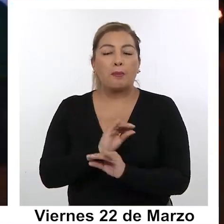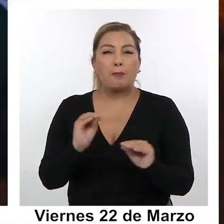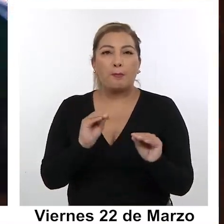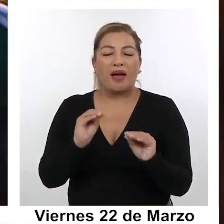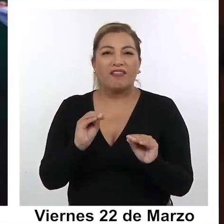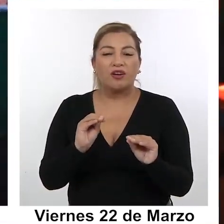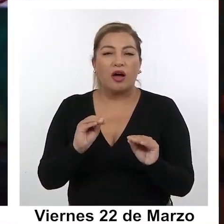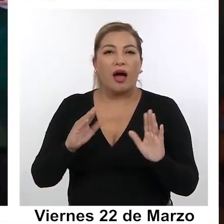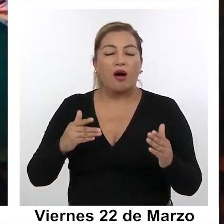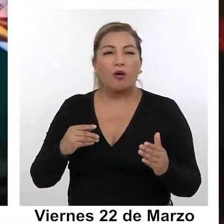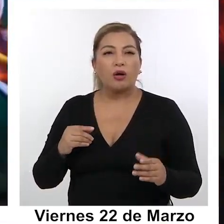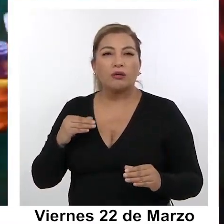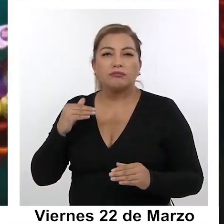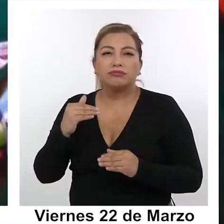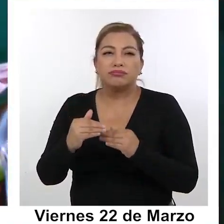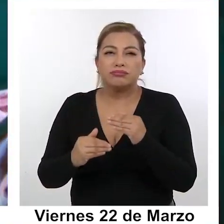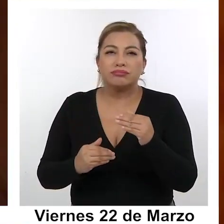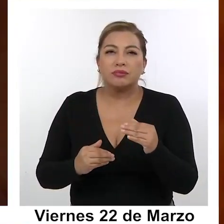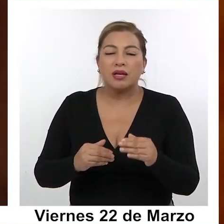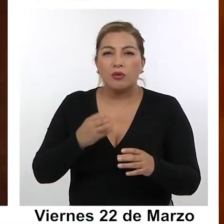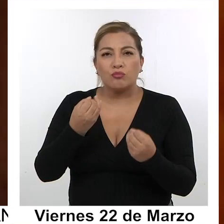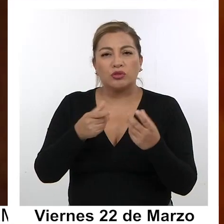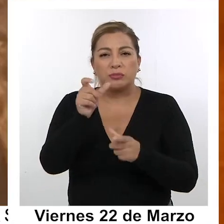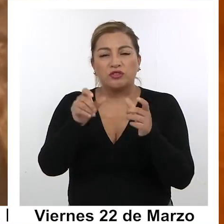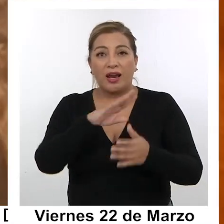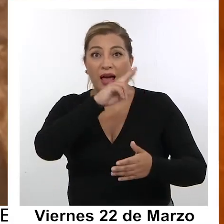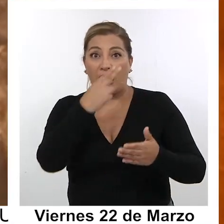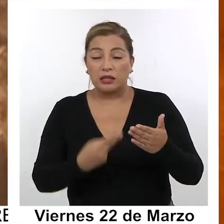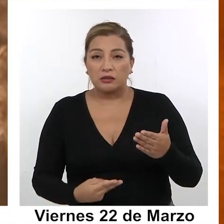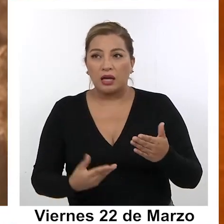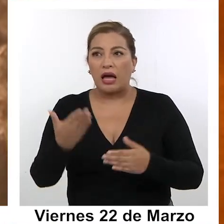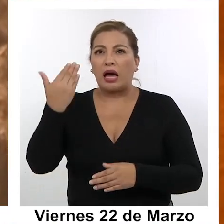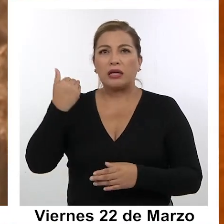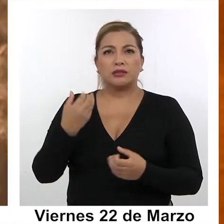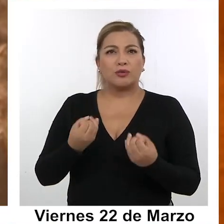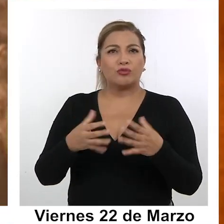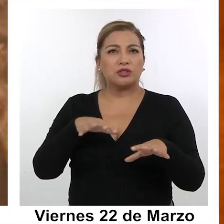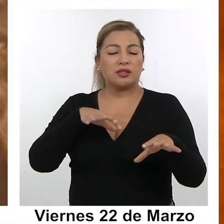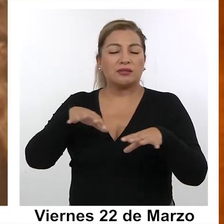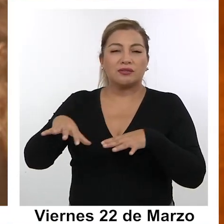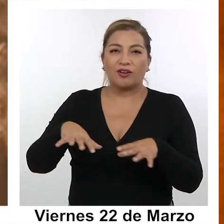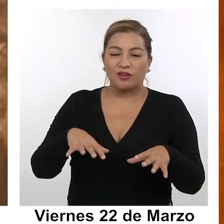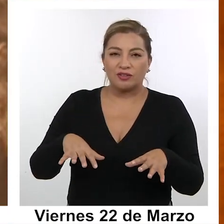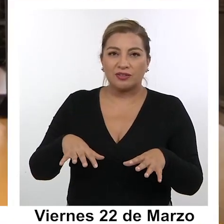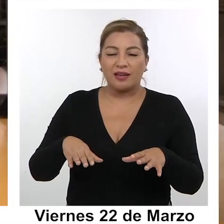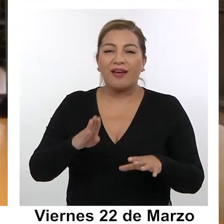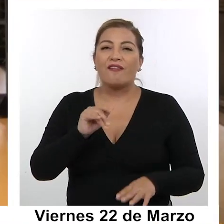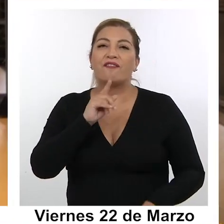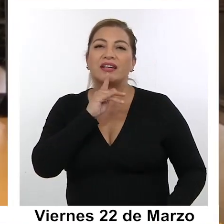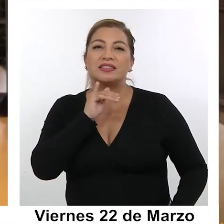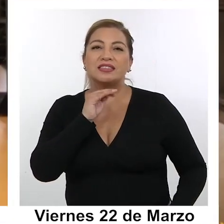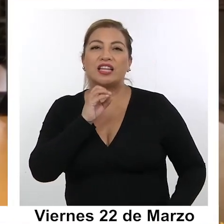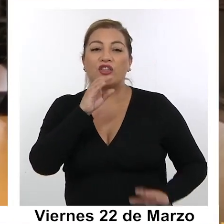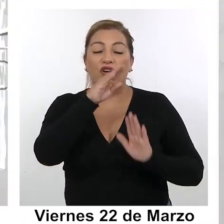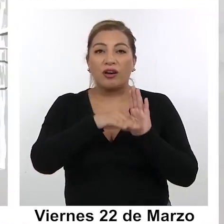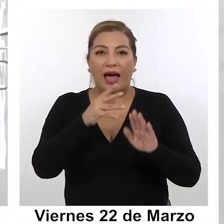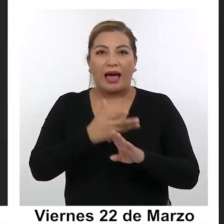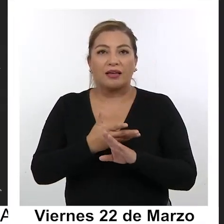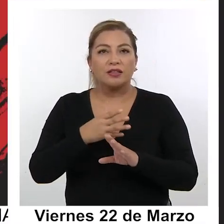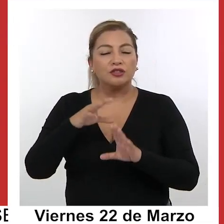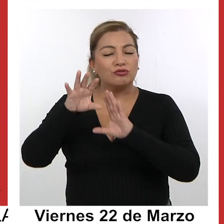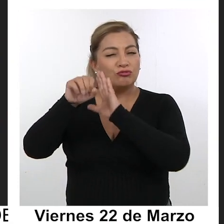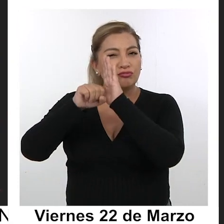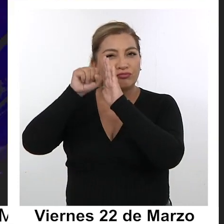ahora también estamos en una oleada grande de artistas. Antes había un montón de cosas y lo bueno del bastidor es que tiene el registro de todo eso.